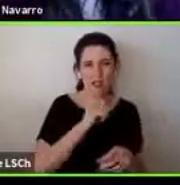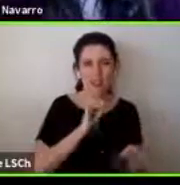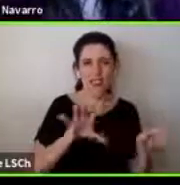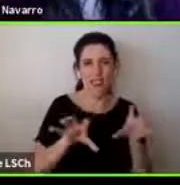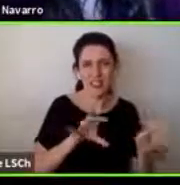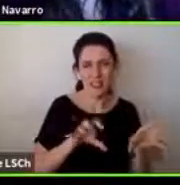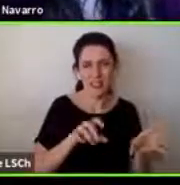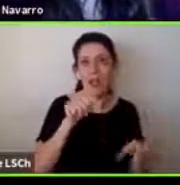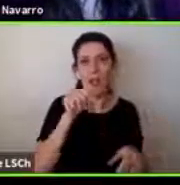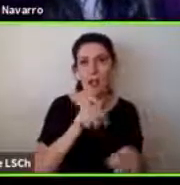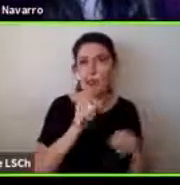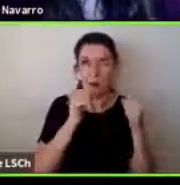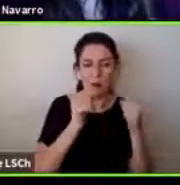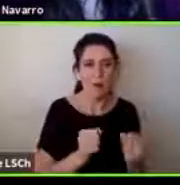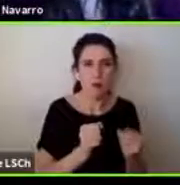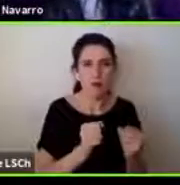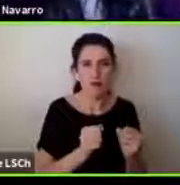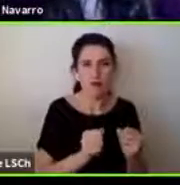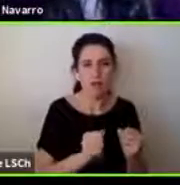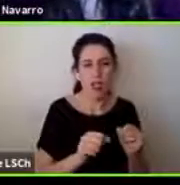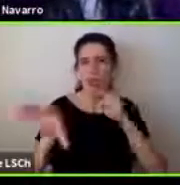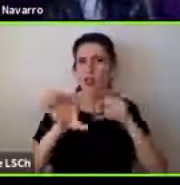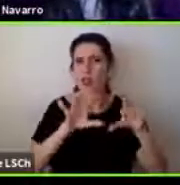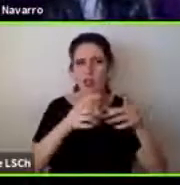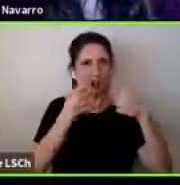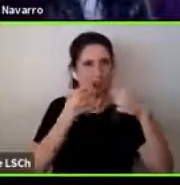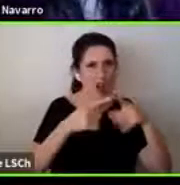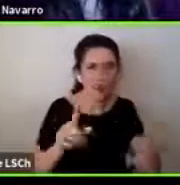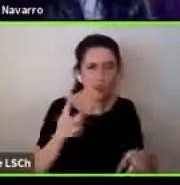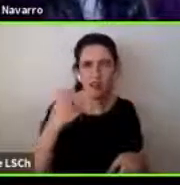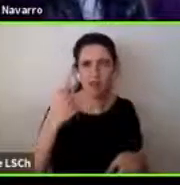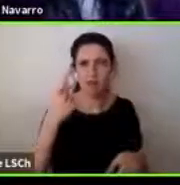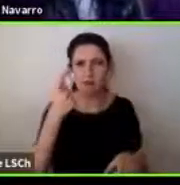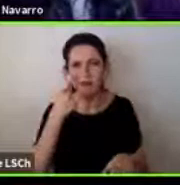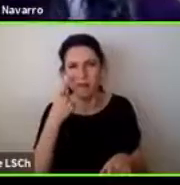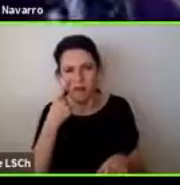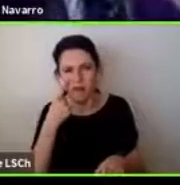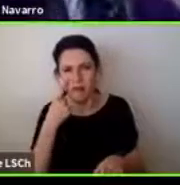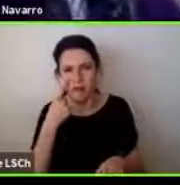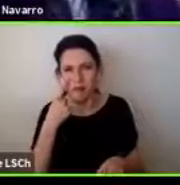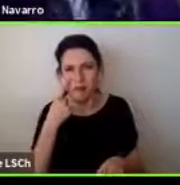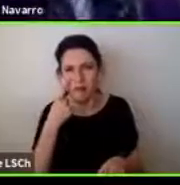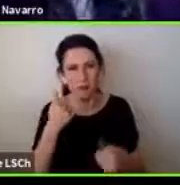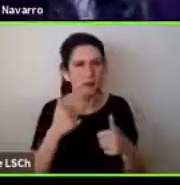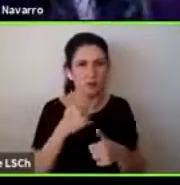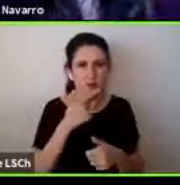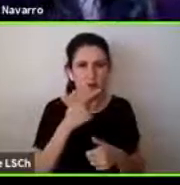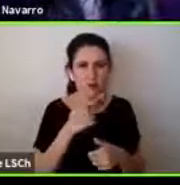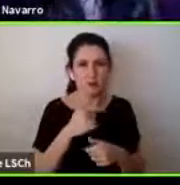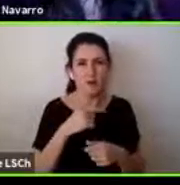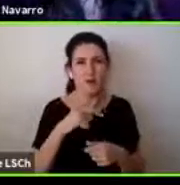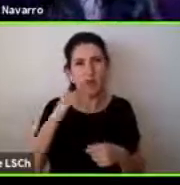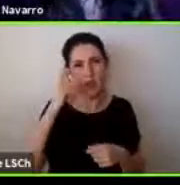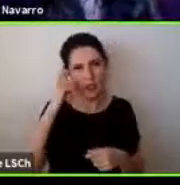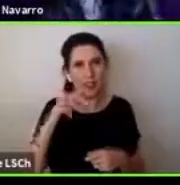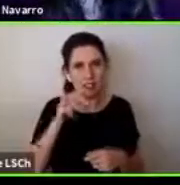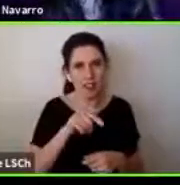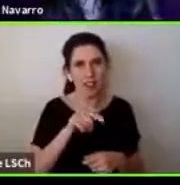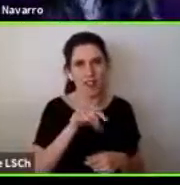explorar un montón de cosas muy muy choris habría que irse por ahí encuentro así que